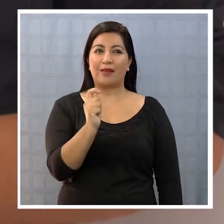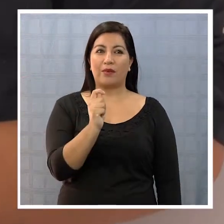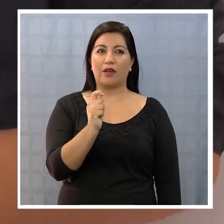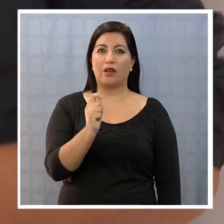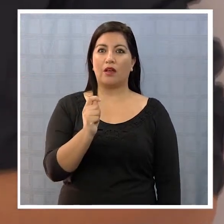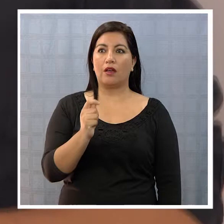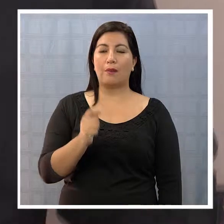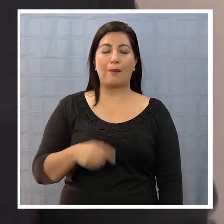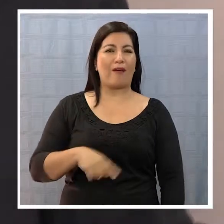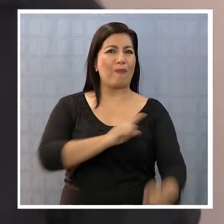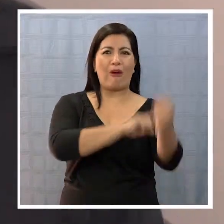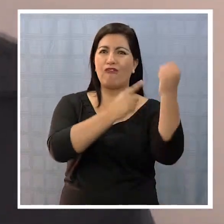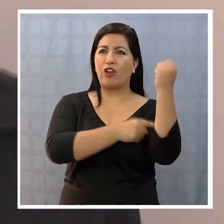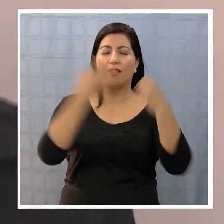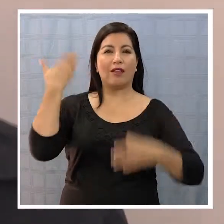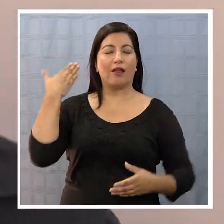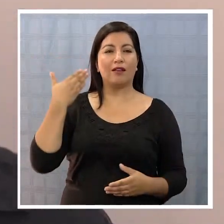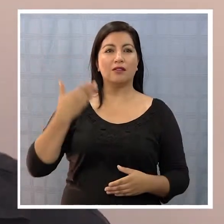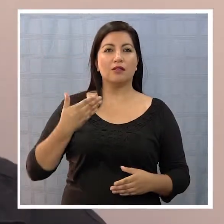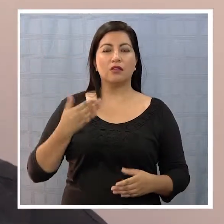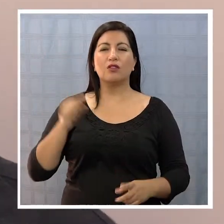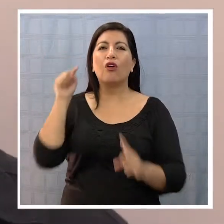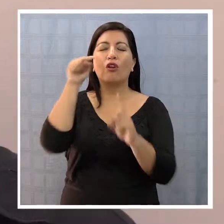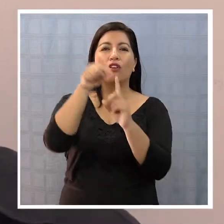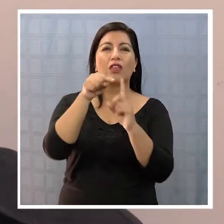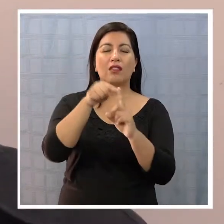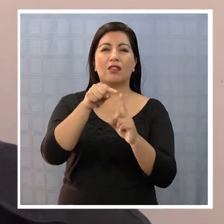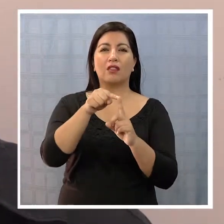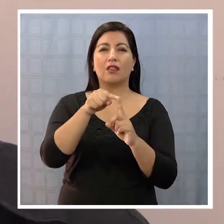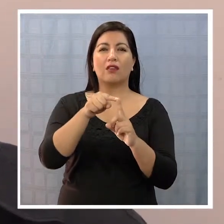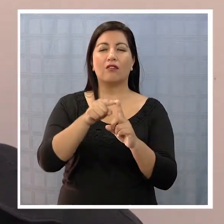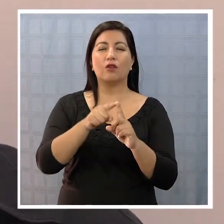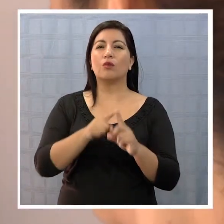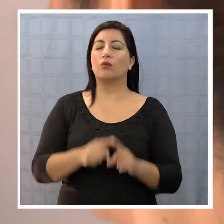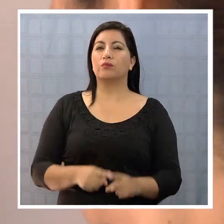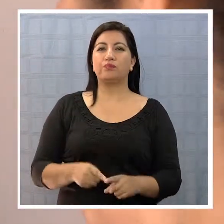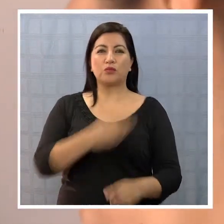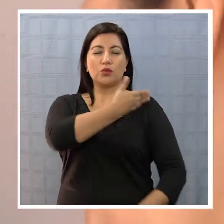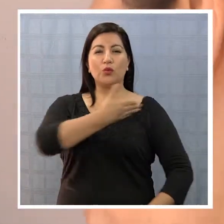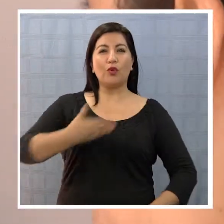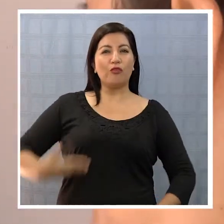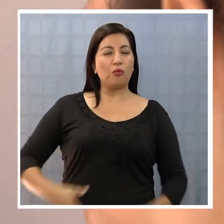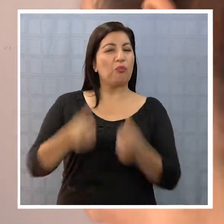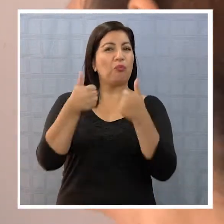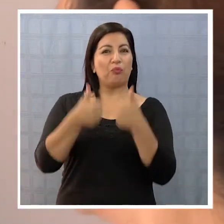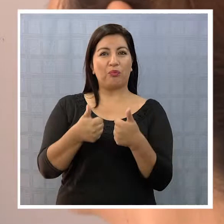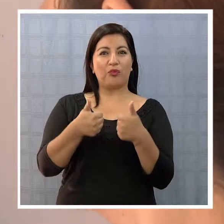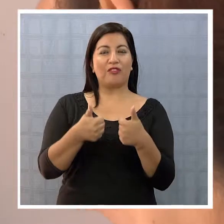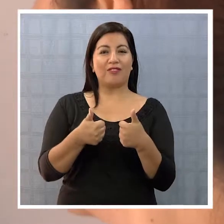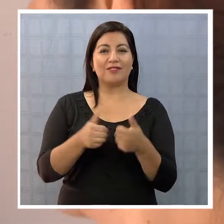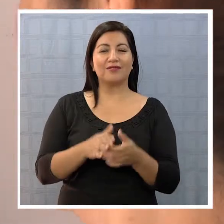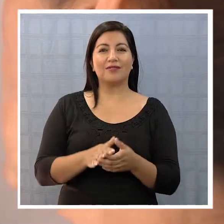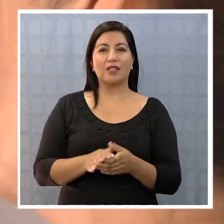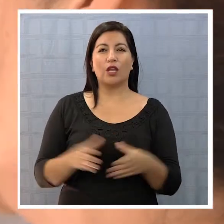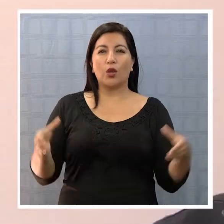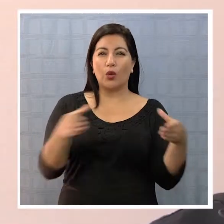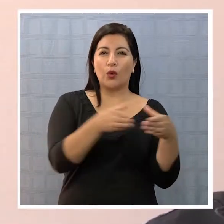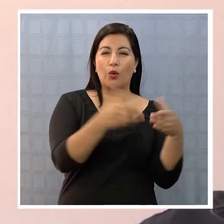por el fin de que sea una administración lo más articulada con la sociedad civil, regional, etc., con los partidos,